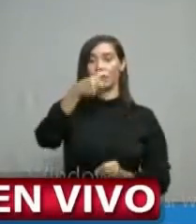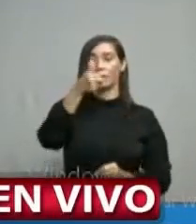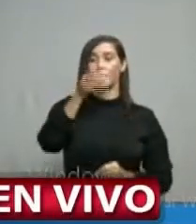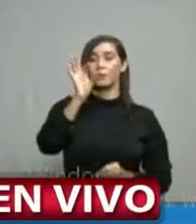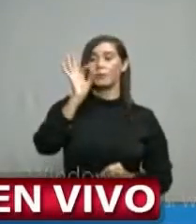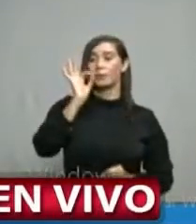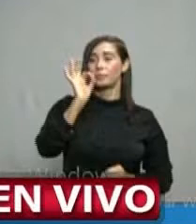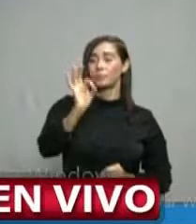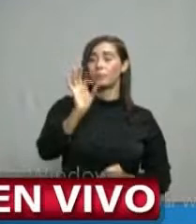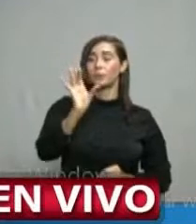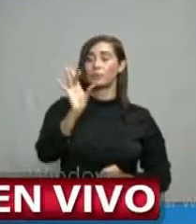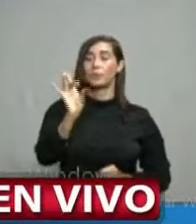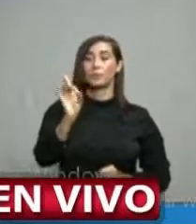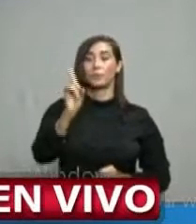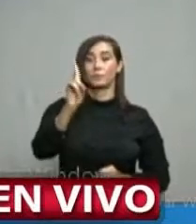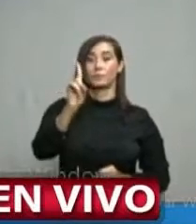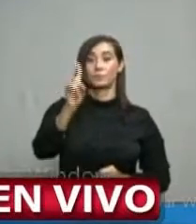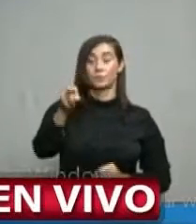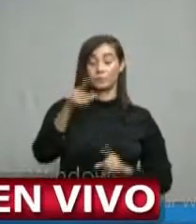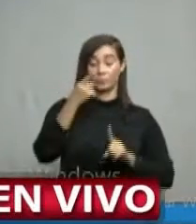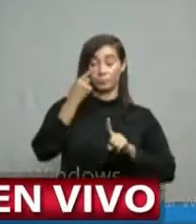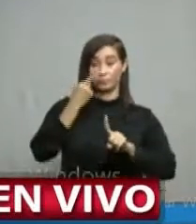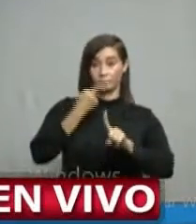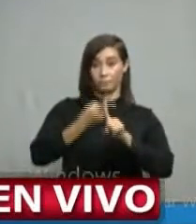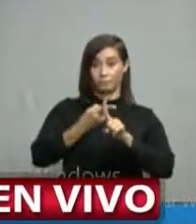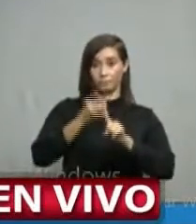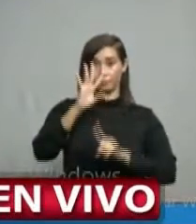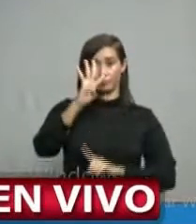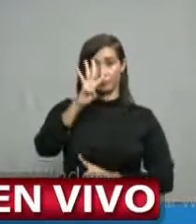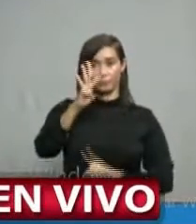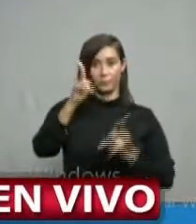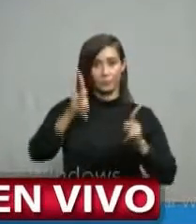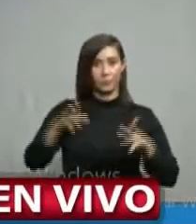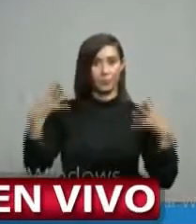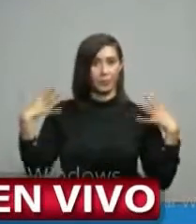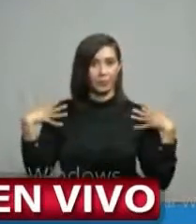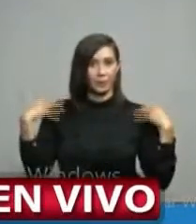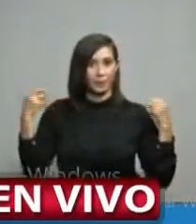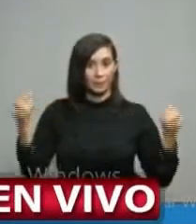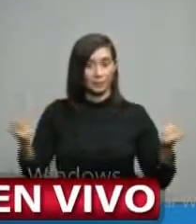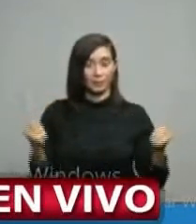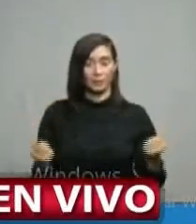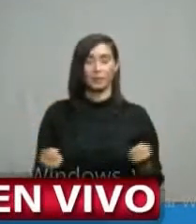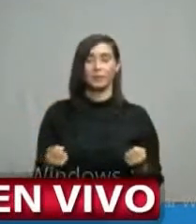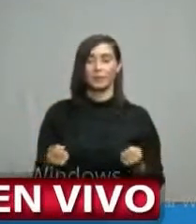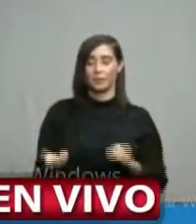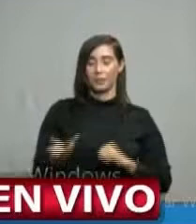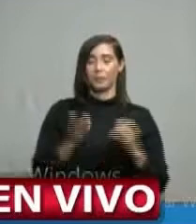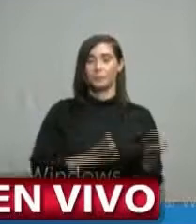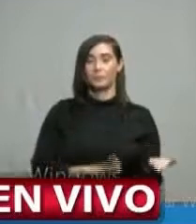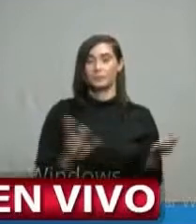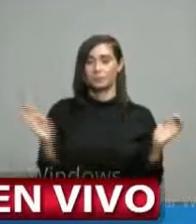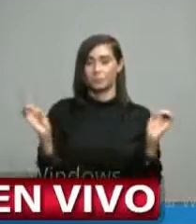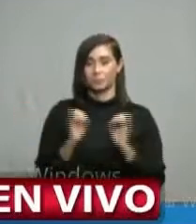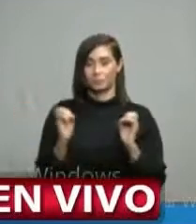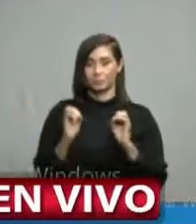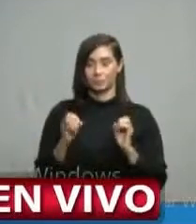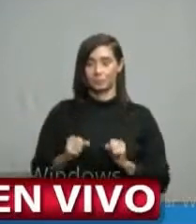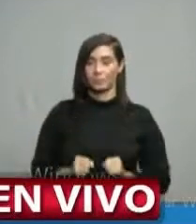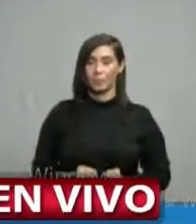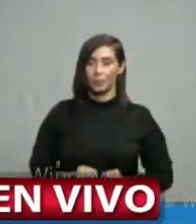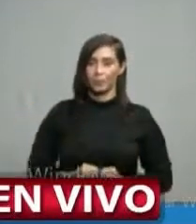.81% la positividad, 4 recuperados de los 7, 0 fallecimientos.